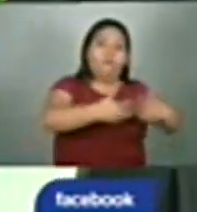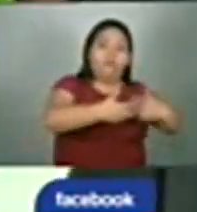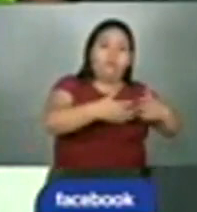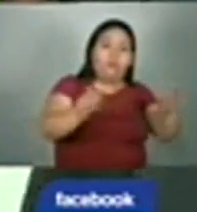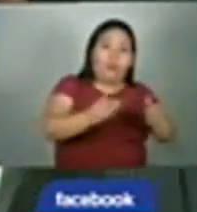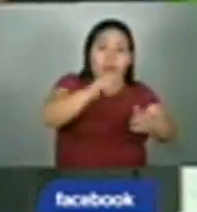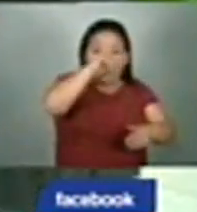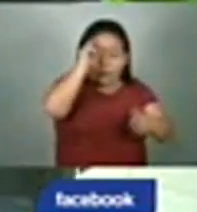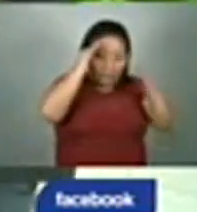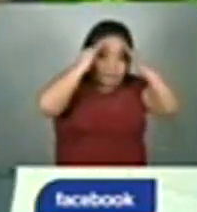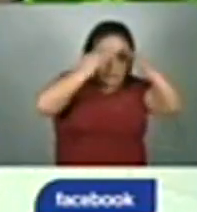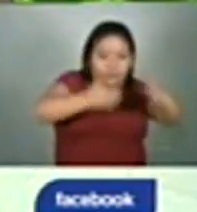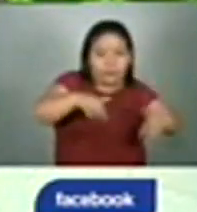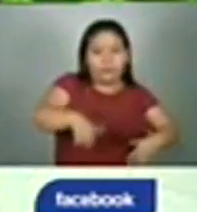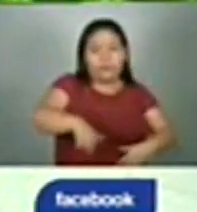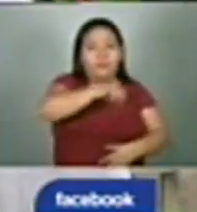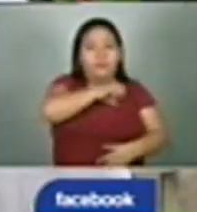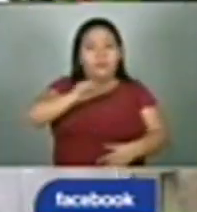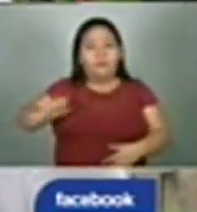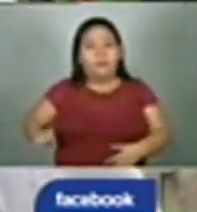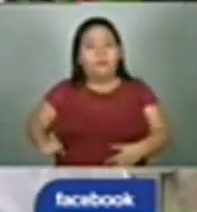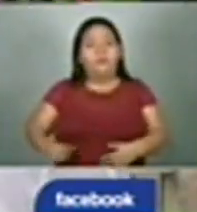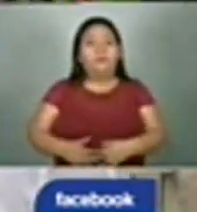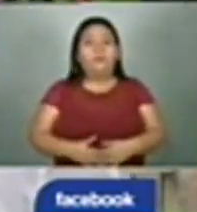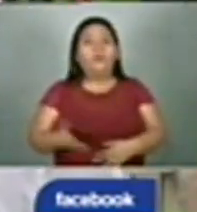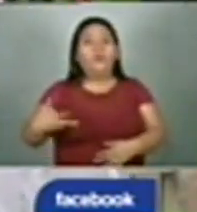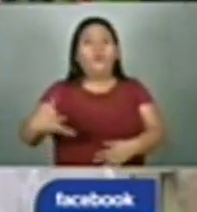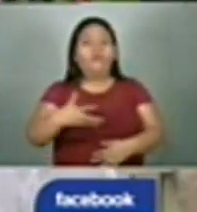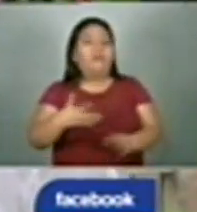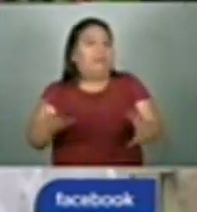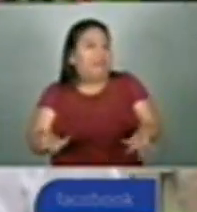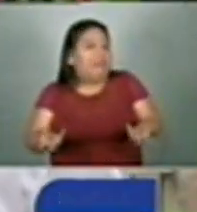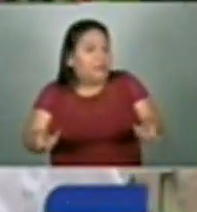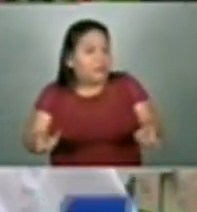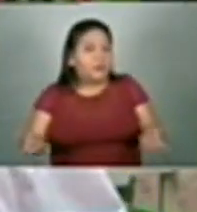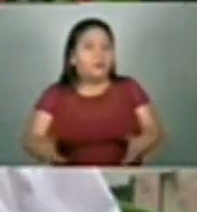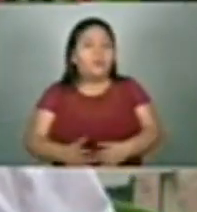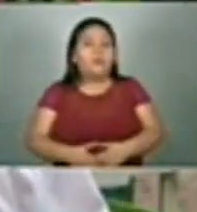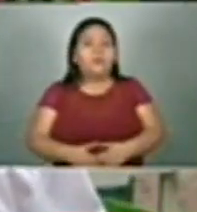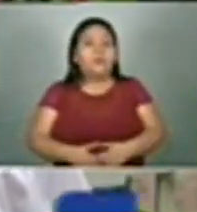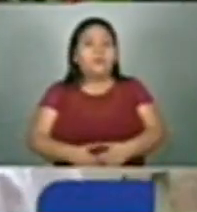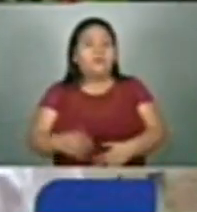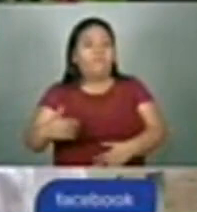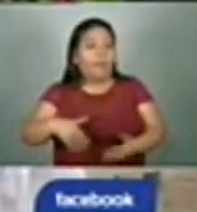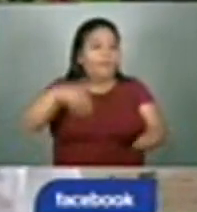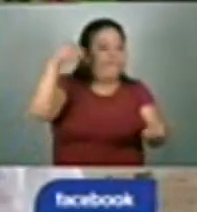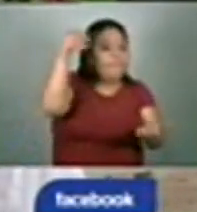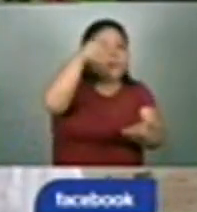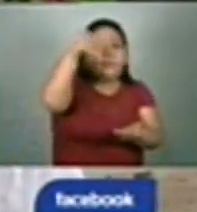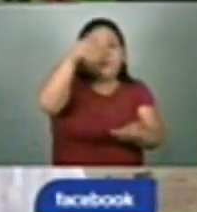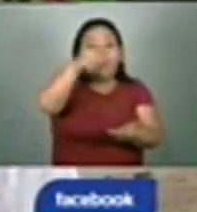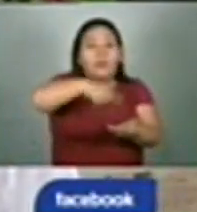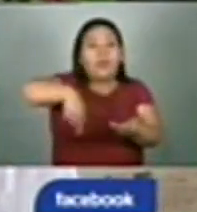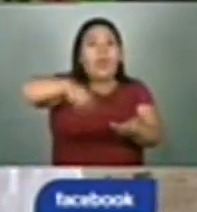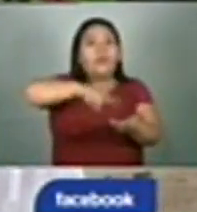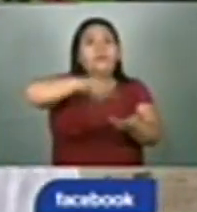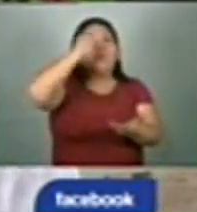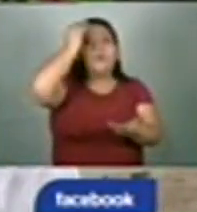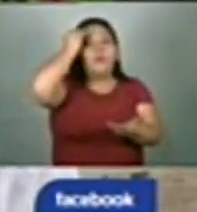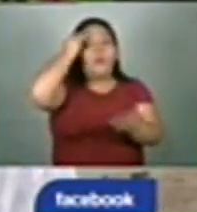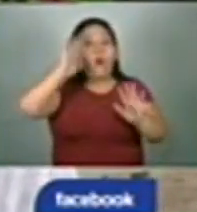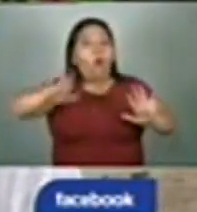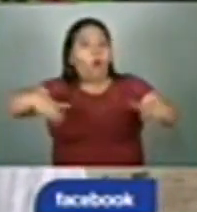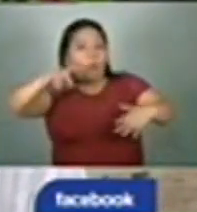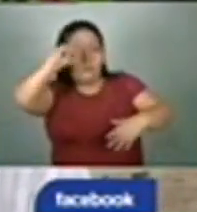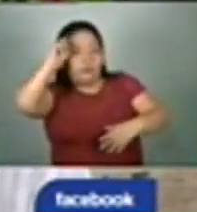agroindustriales en el país. Lo que acceso pretende hacer aquí es capacitar a productores para que ellos puedan producir con calidad,